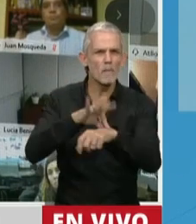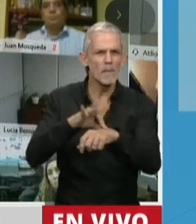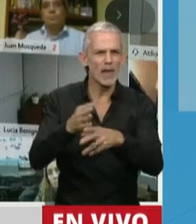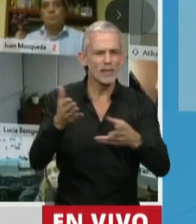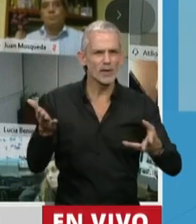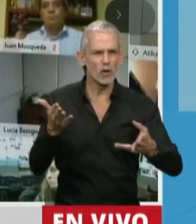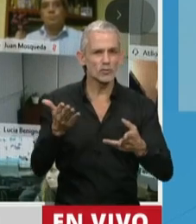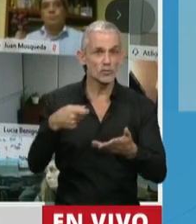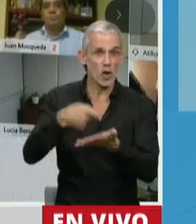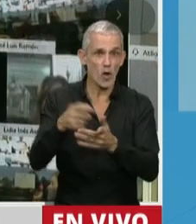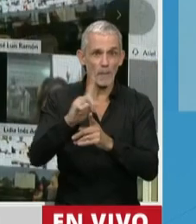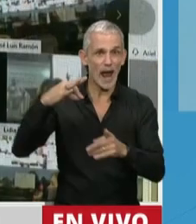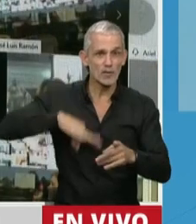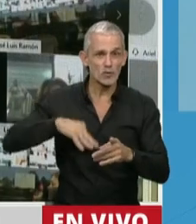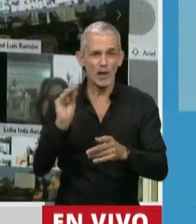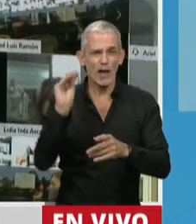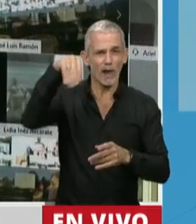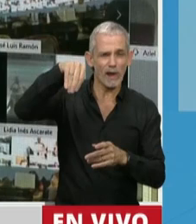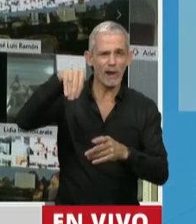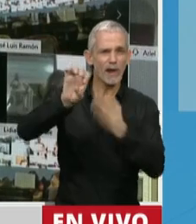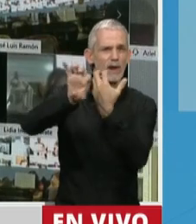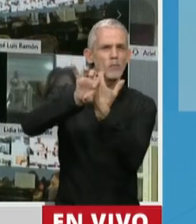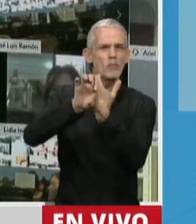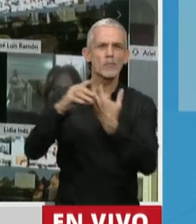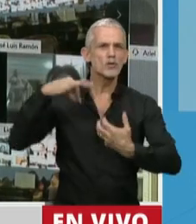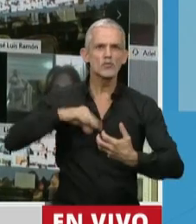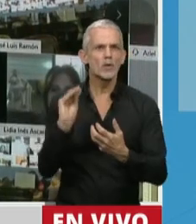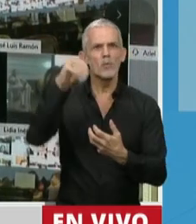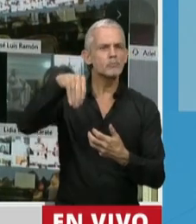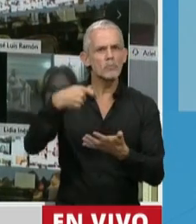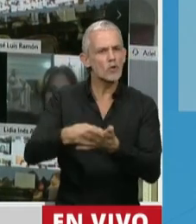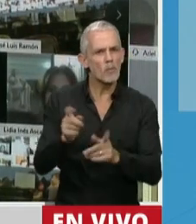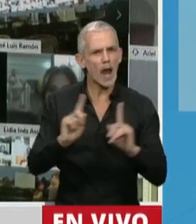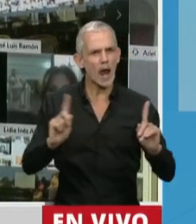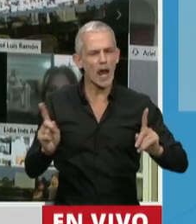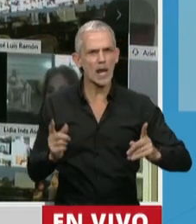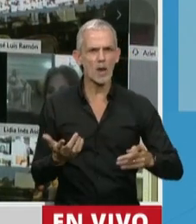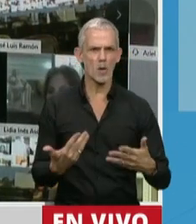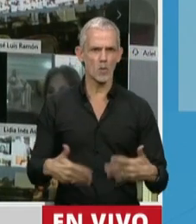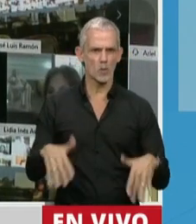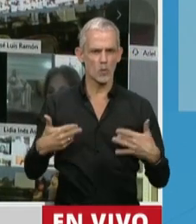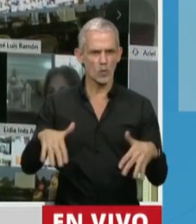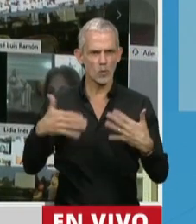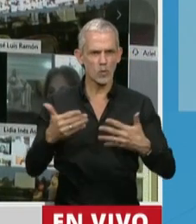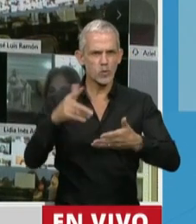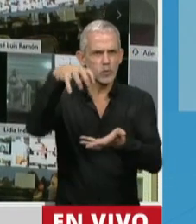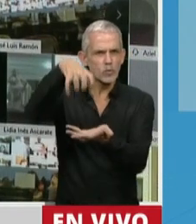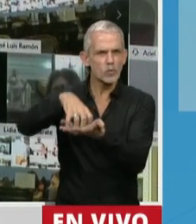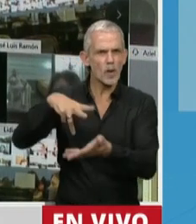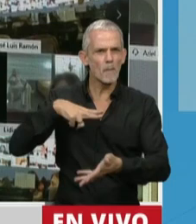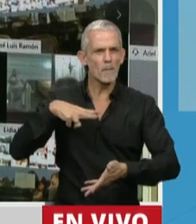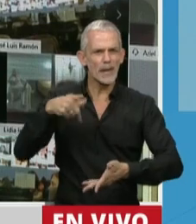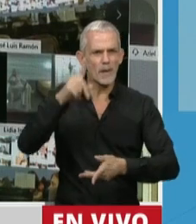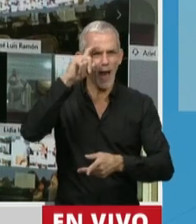los adicionales de las teleconsultas a los médicos, por ejemplo, en muchos centros privados.